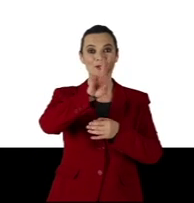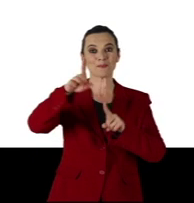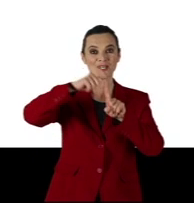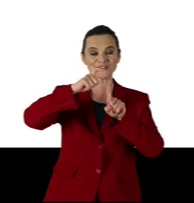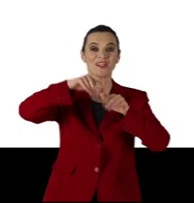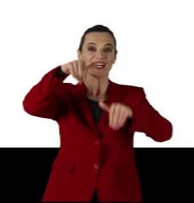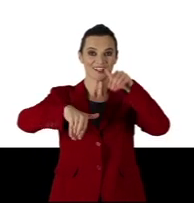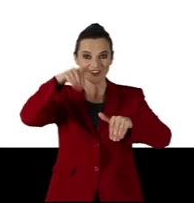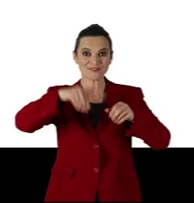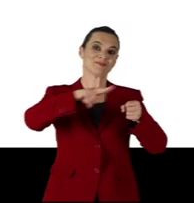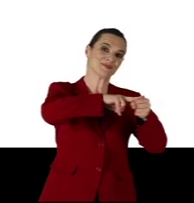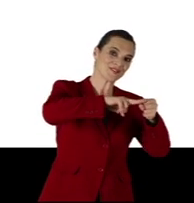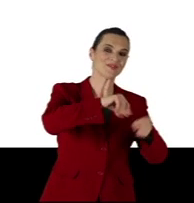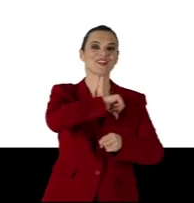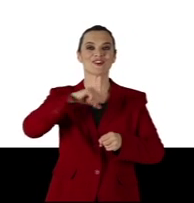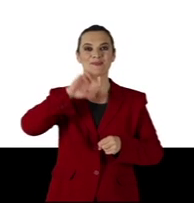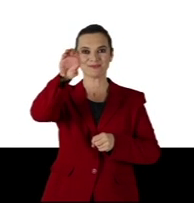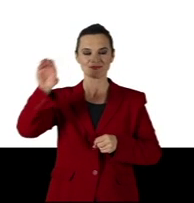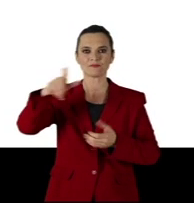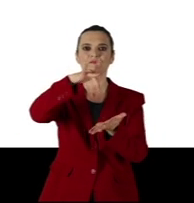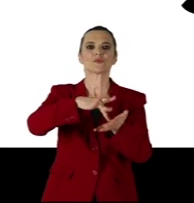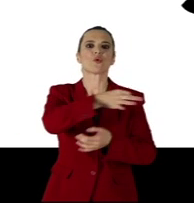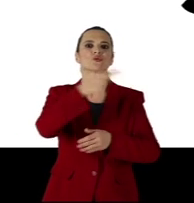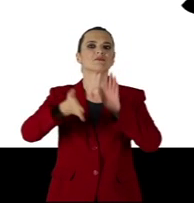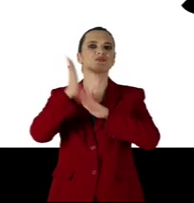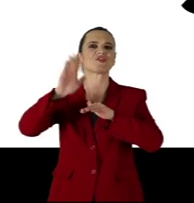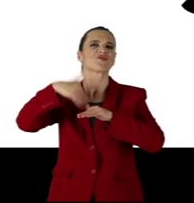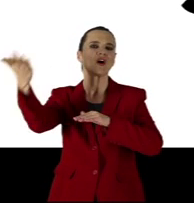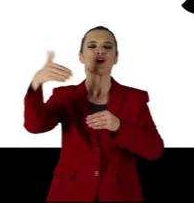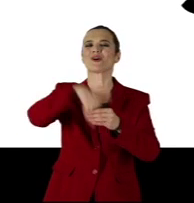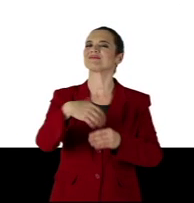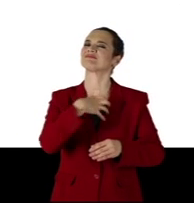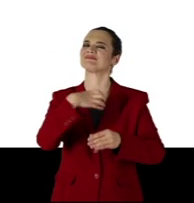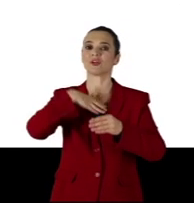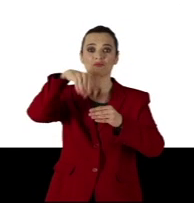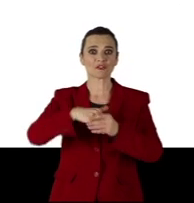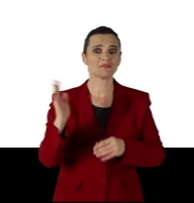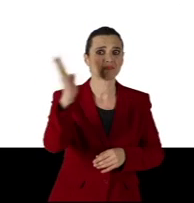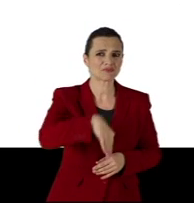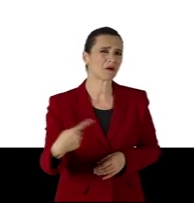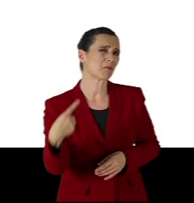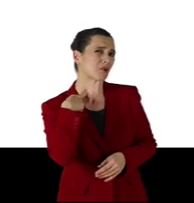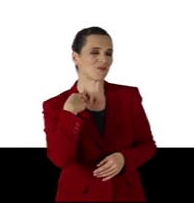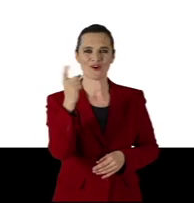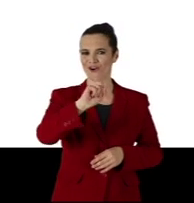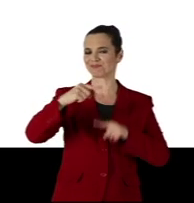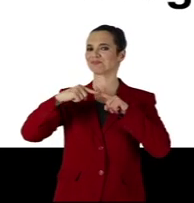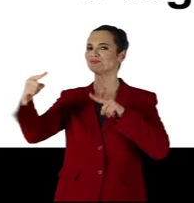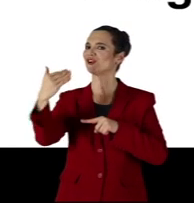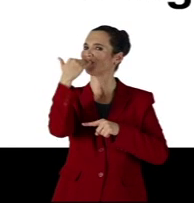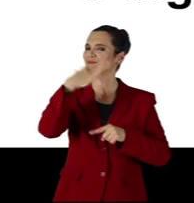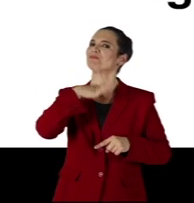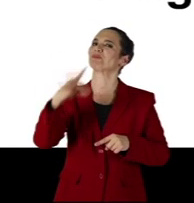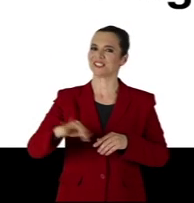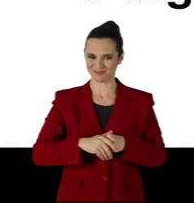24 de mayo, elecciones locales y autonómicas. Si ese día vas a estar lejos de tu pueblo, de tu ciudad, o